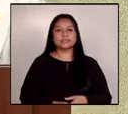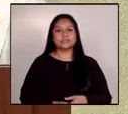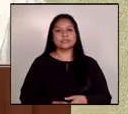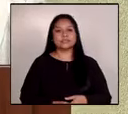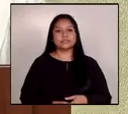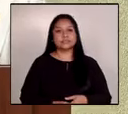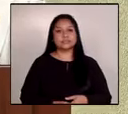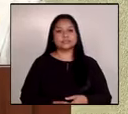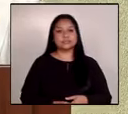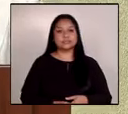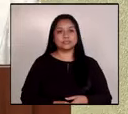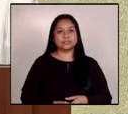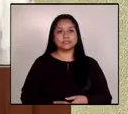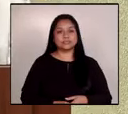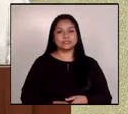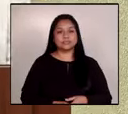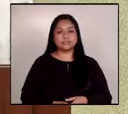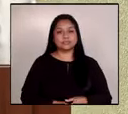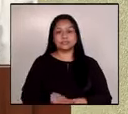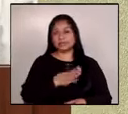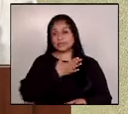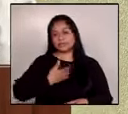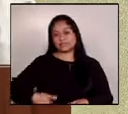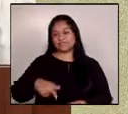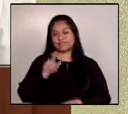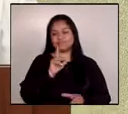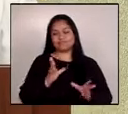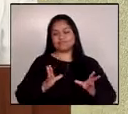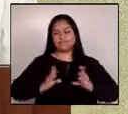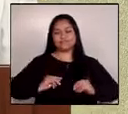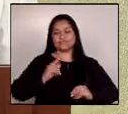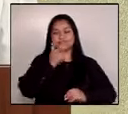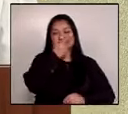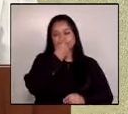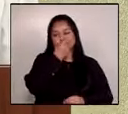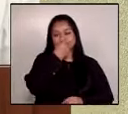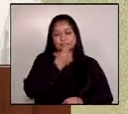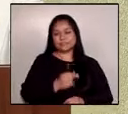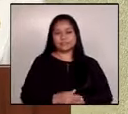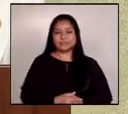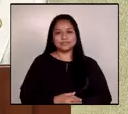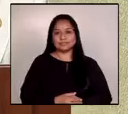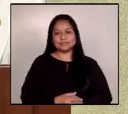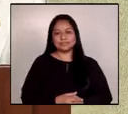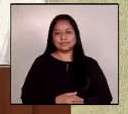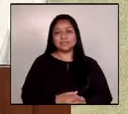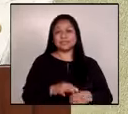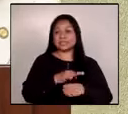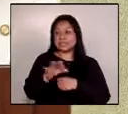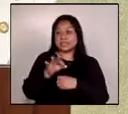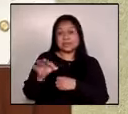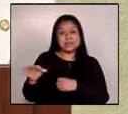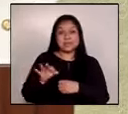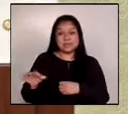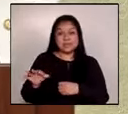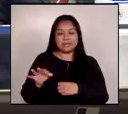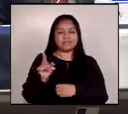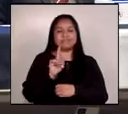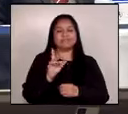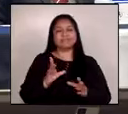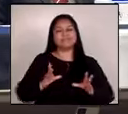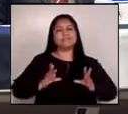el gobierno no tolera la corrupción el pueblo no tolera la